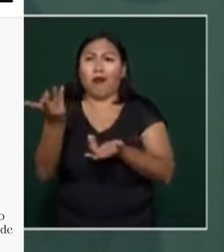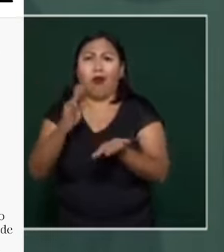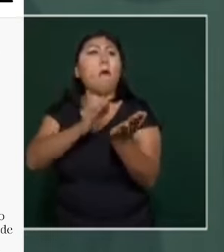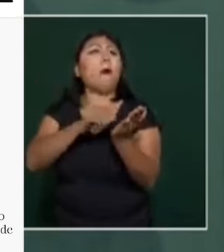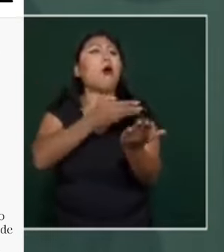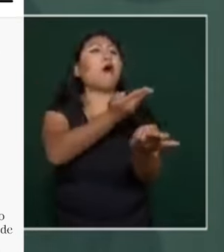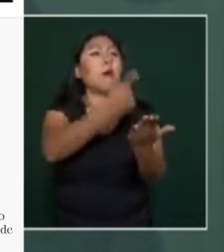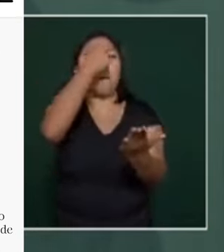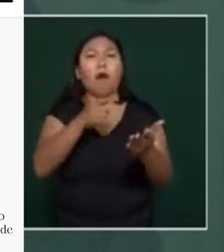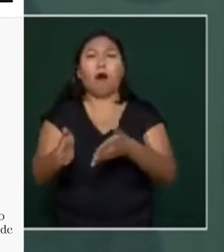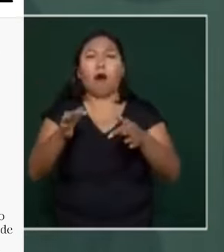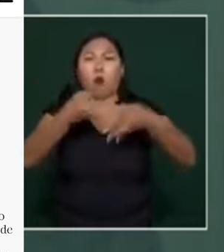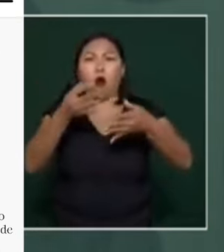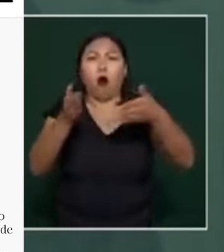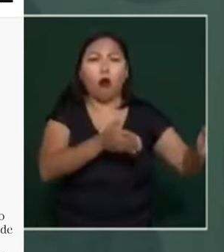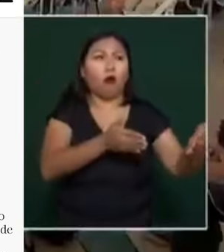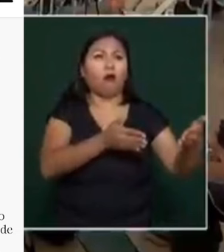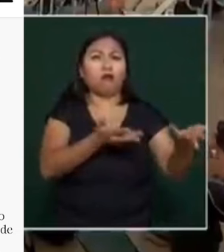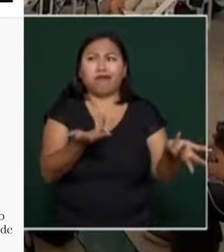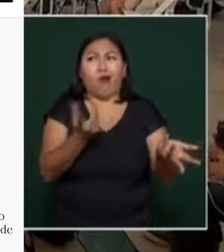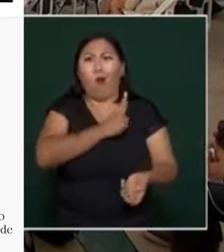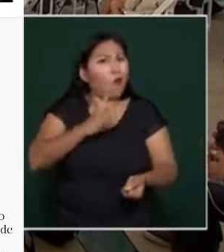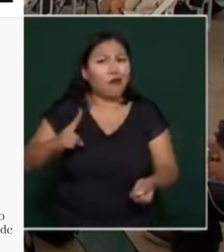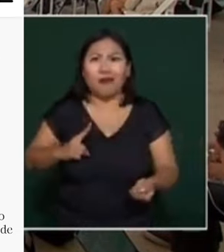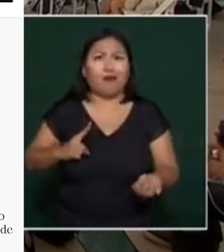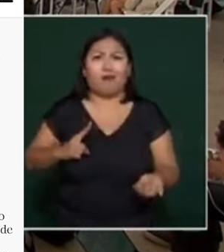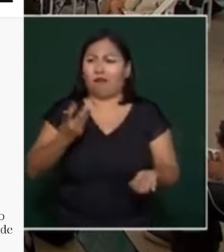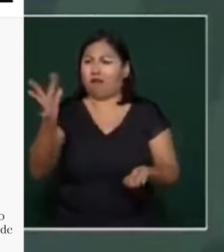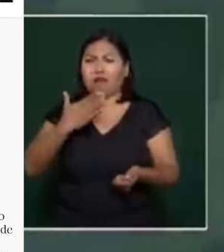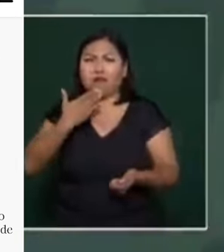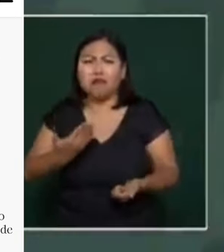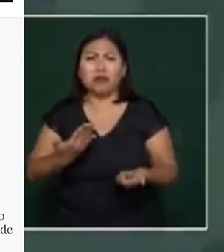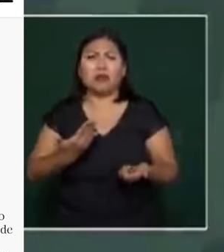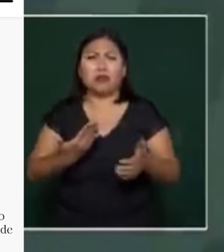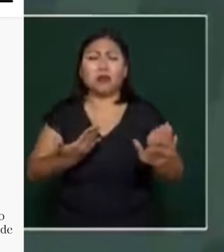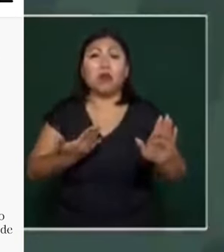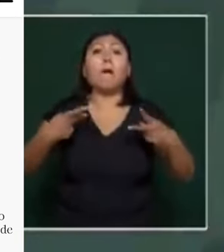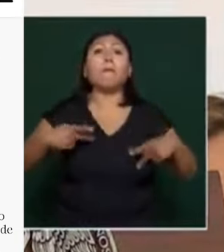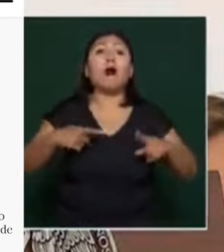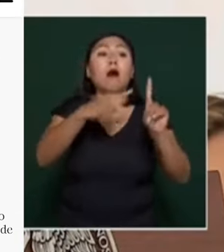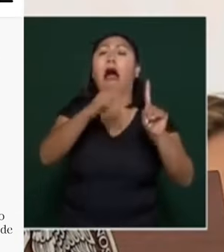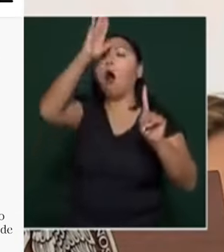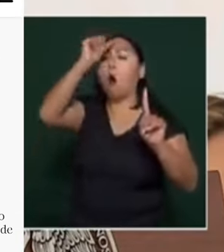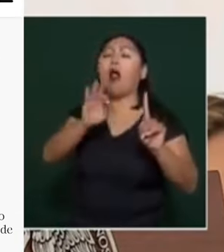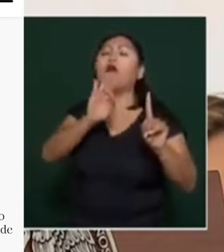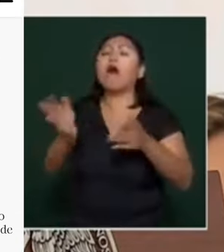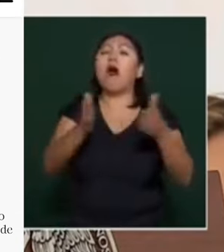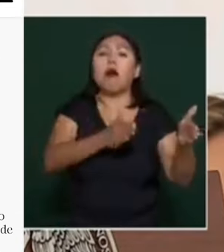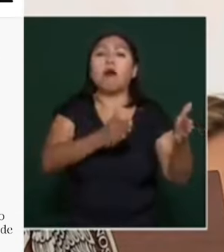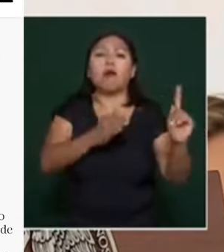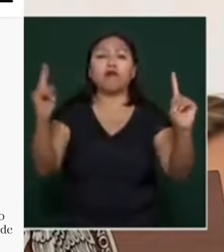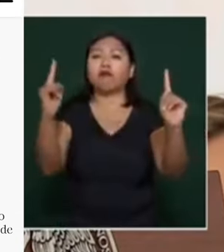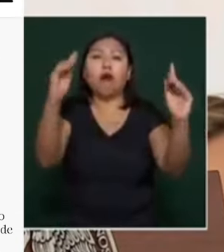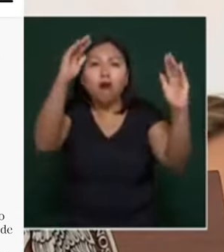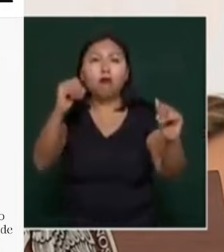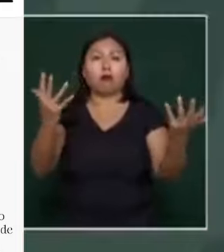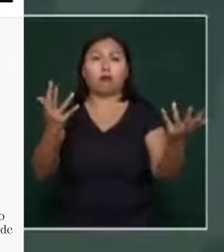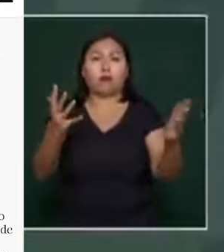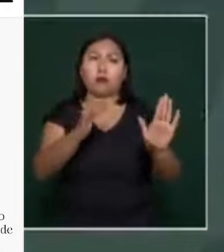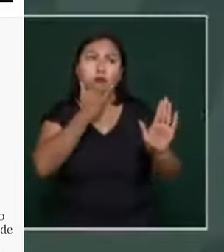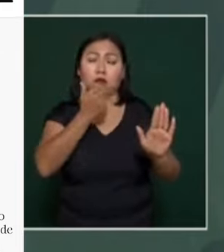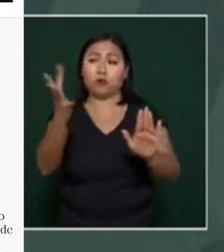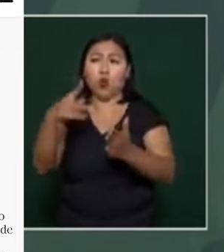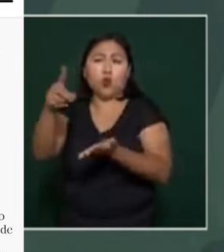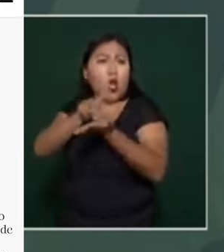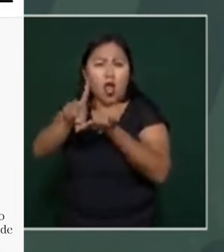suspensiones, no solamente porque hay un conflicto de interés entre quién las está interponiendo y quién resuelve, sino porque no existe ningún tipo de derecho afectado. En ese sentido,